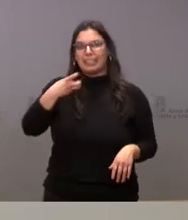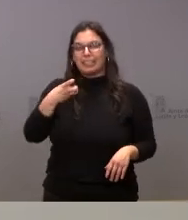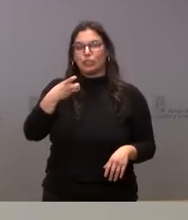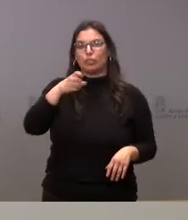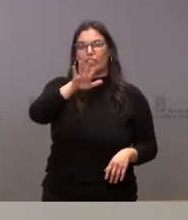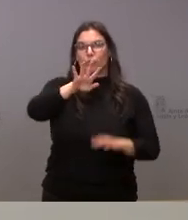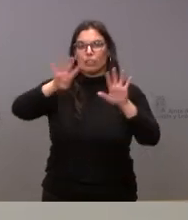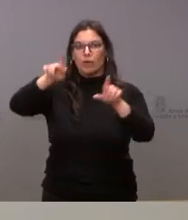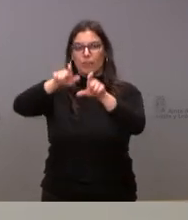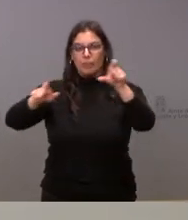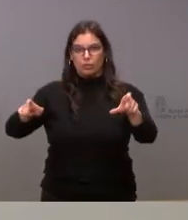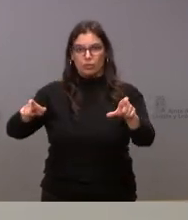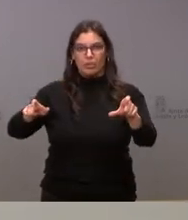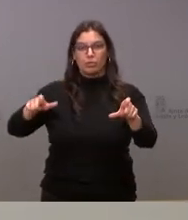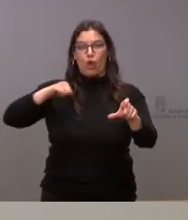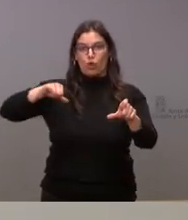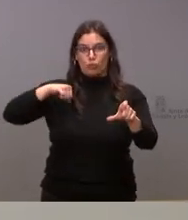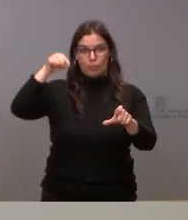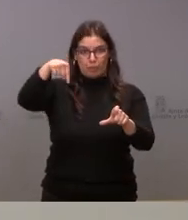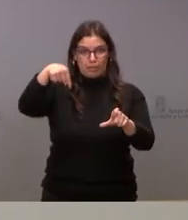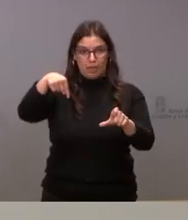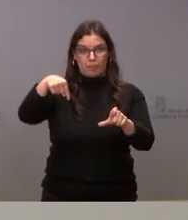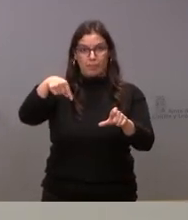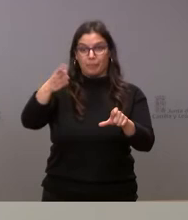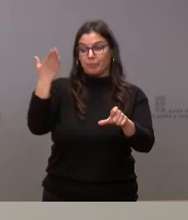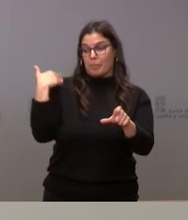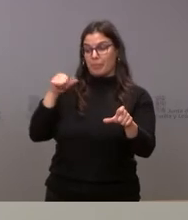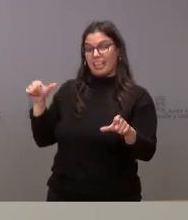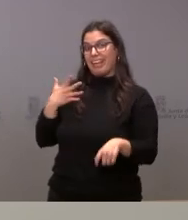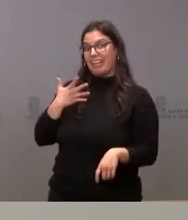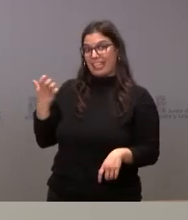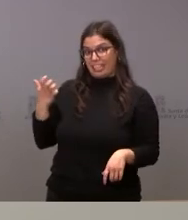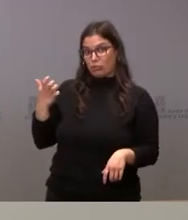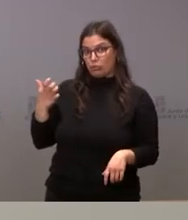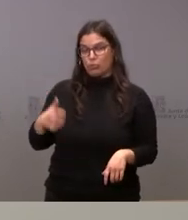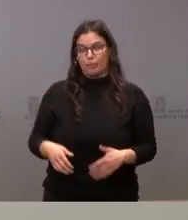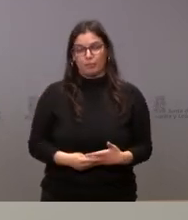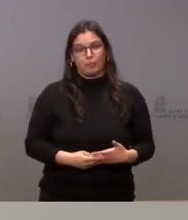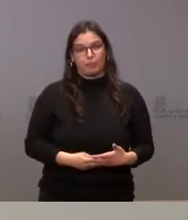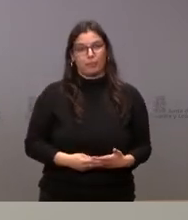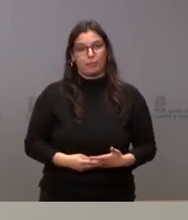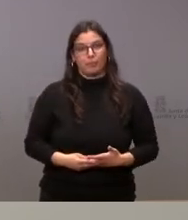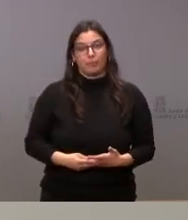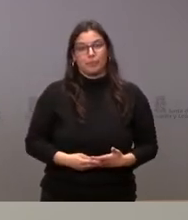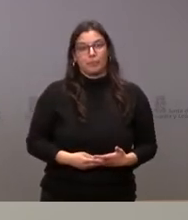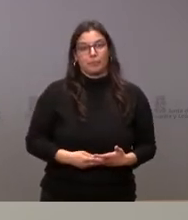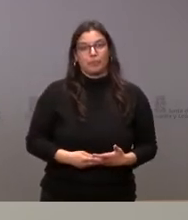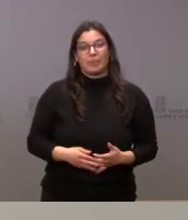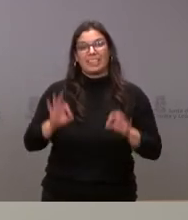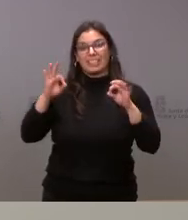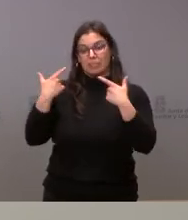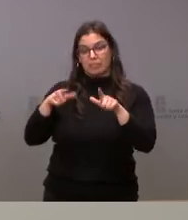359 pacientes hospitalizados, 500 teníamos hace una semana. En las UCIs,